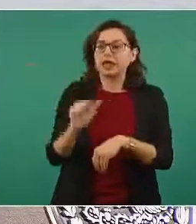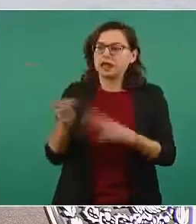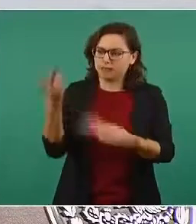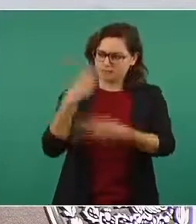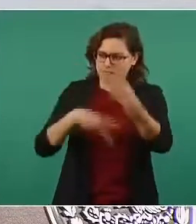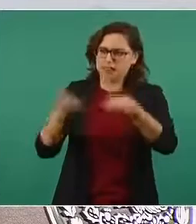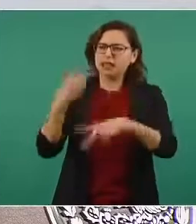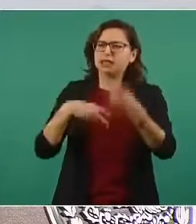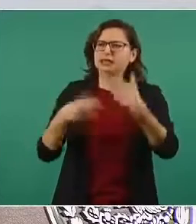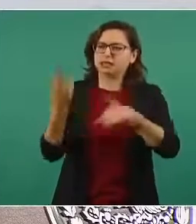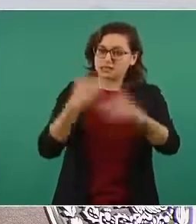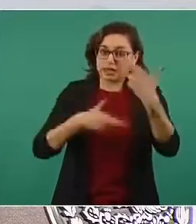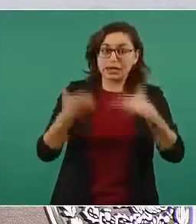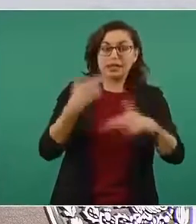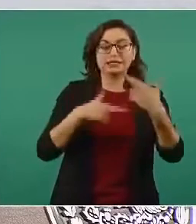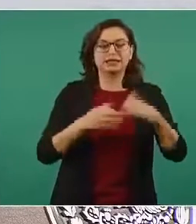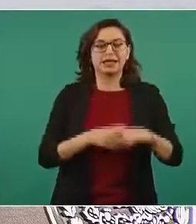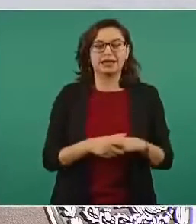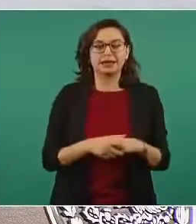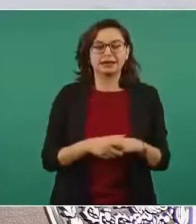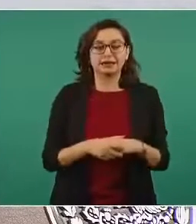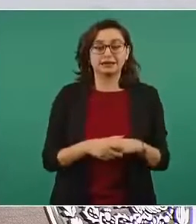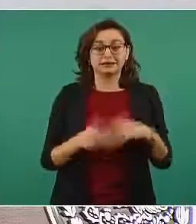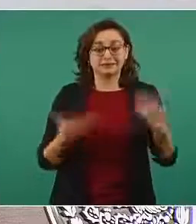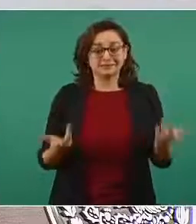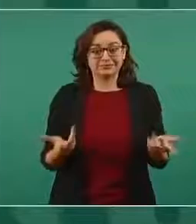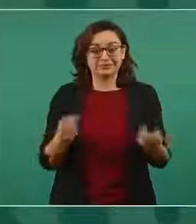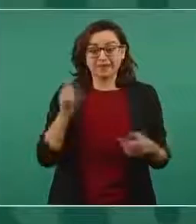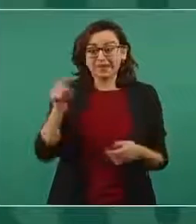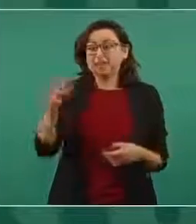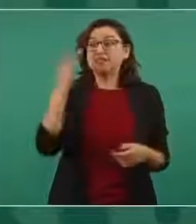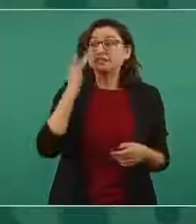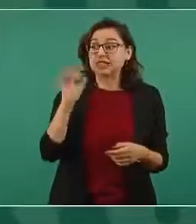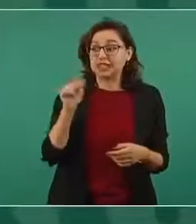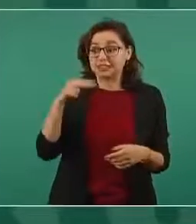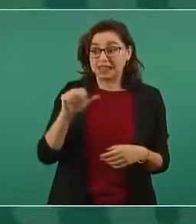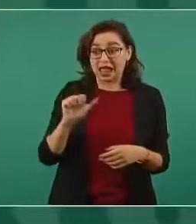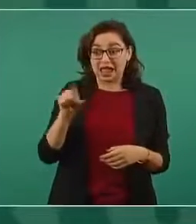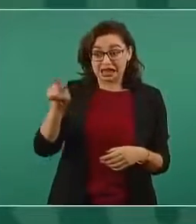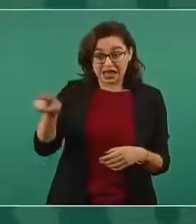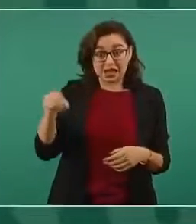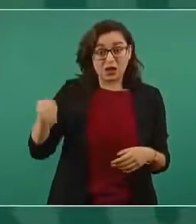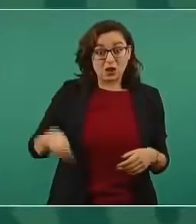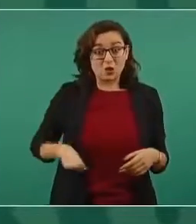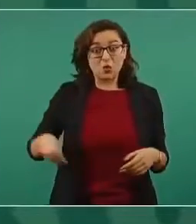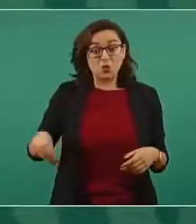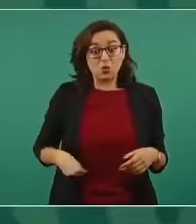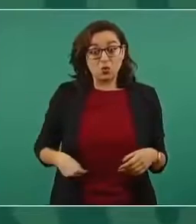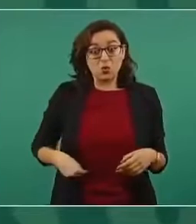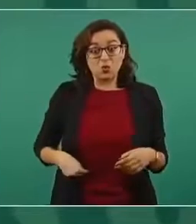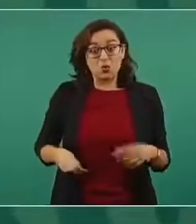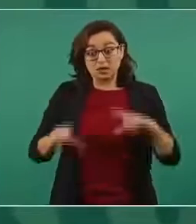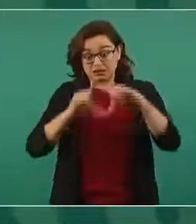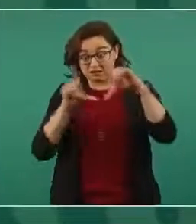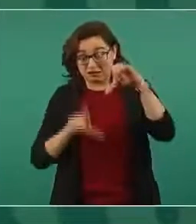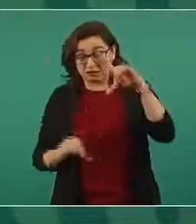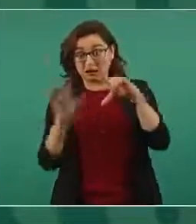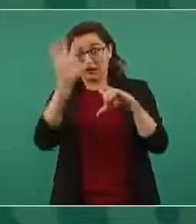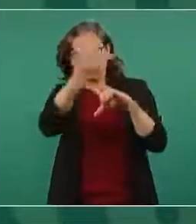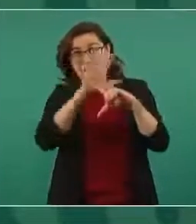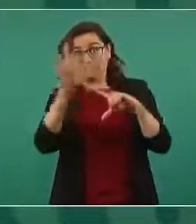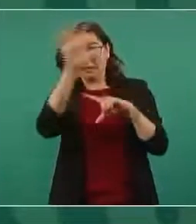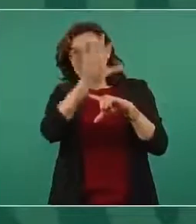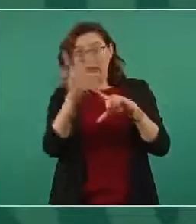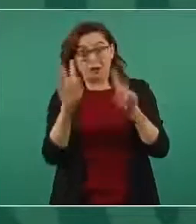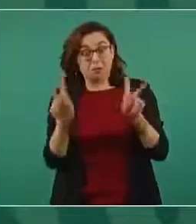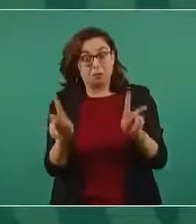después de que por culpa de Santana nos arrebataron más de la